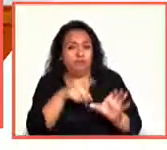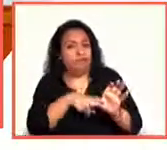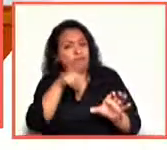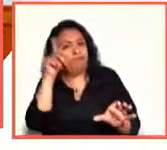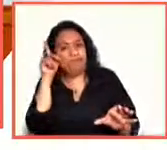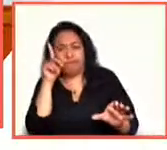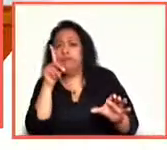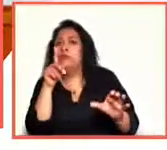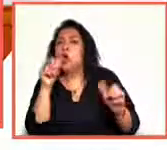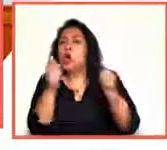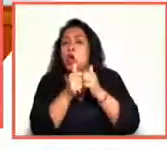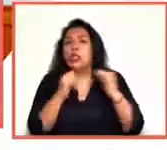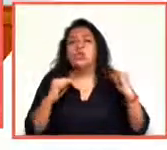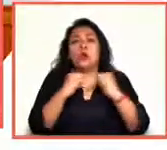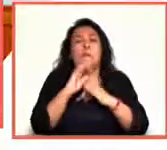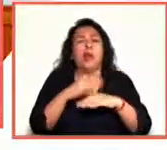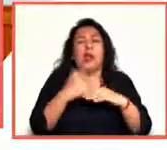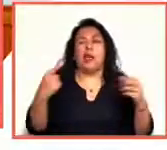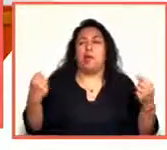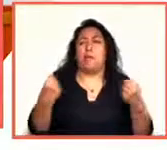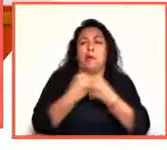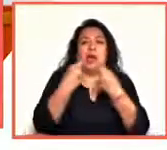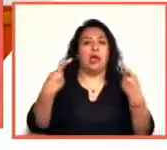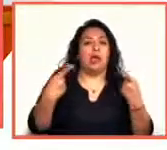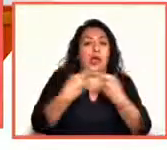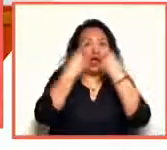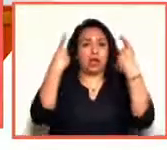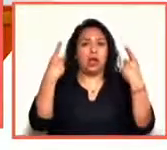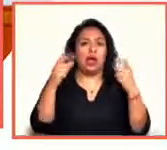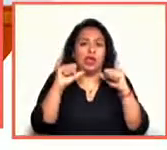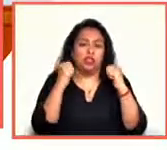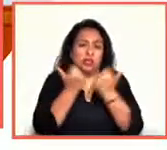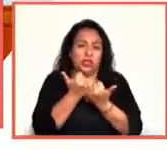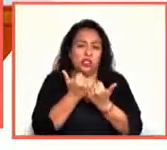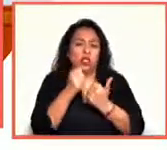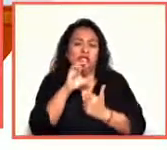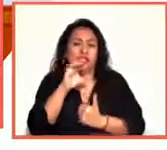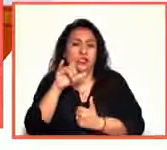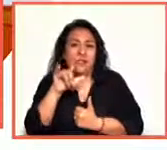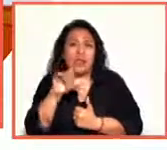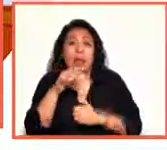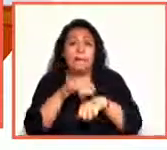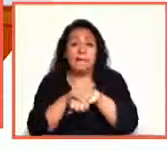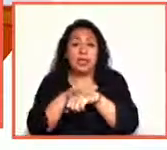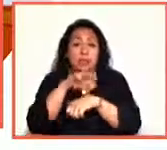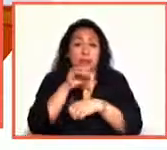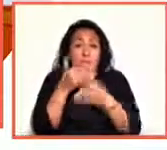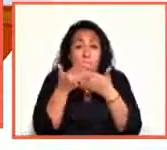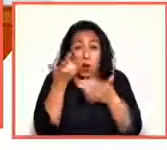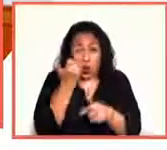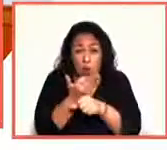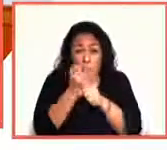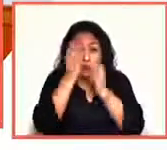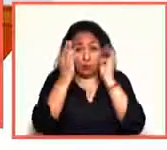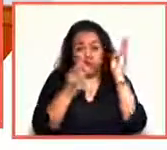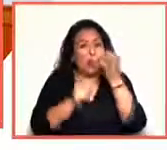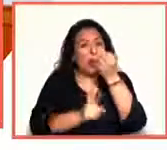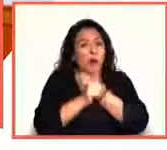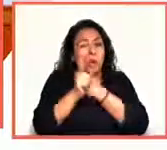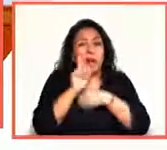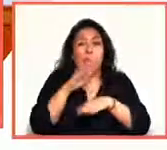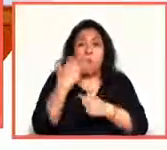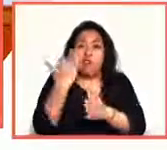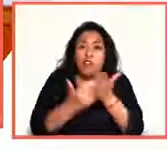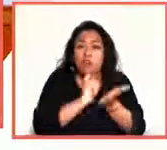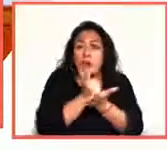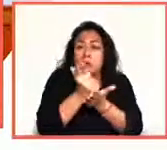diferencias con la Asociación Civil Amigos del MACO. Actualmente, el museo está pasando por una crisis por la falta de pagos a